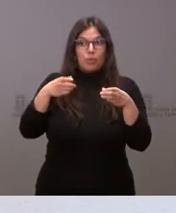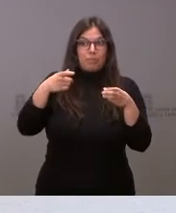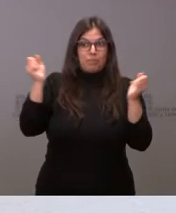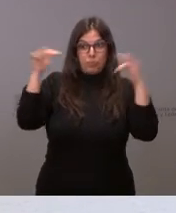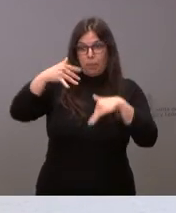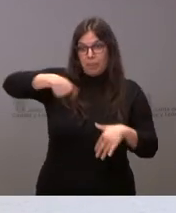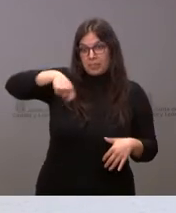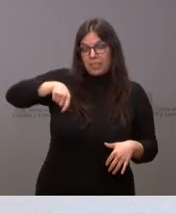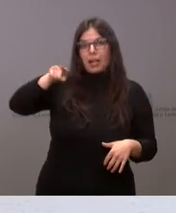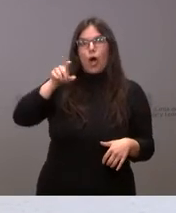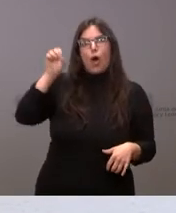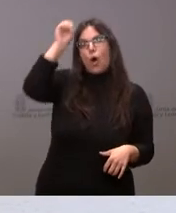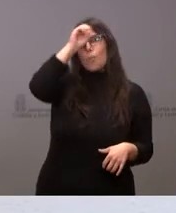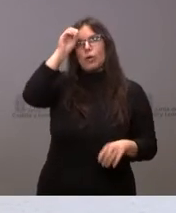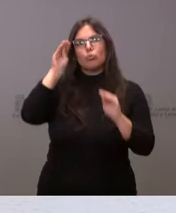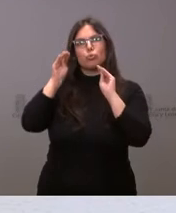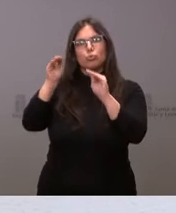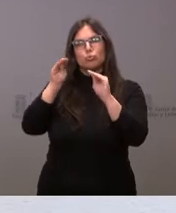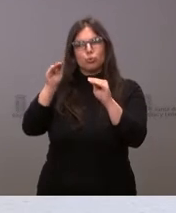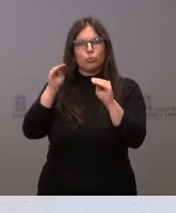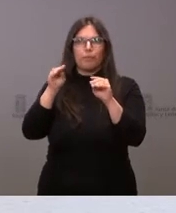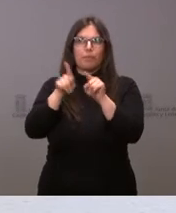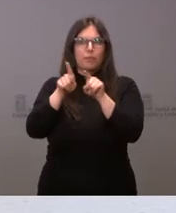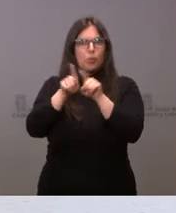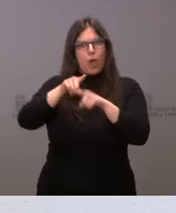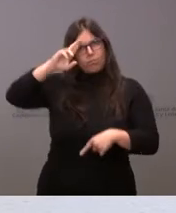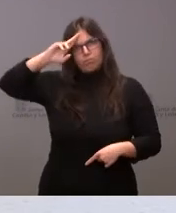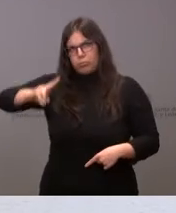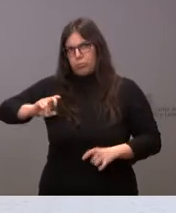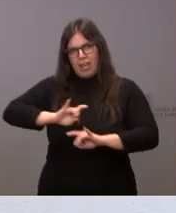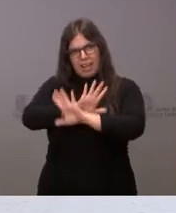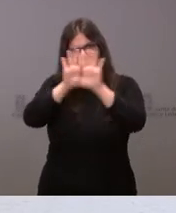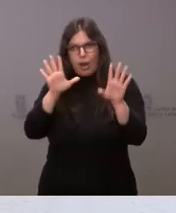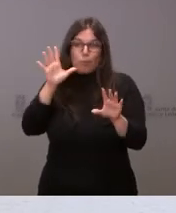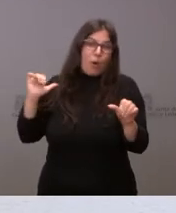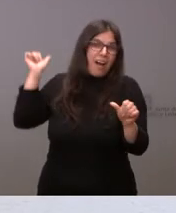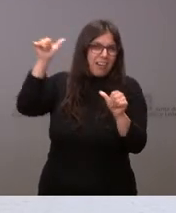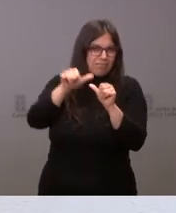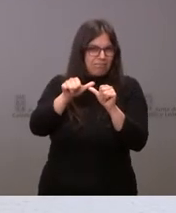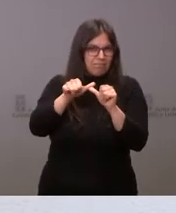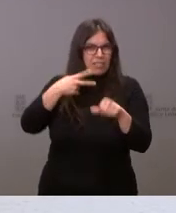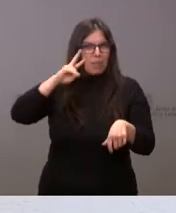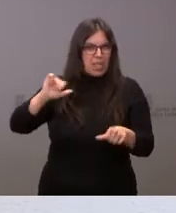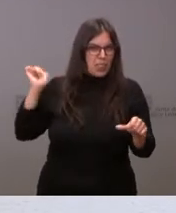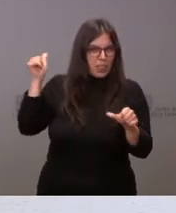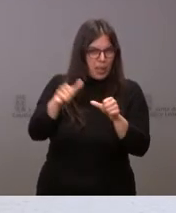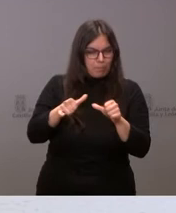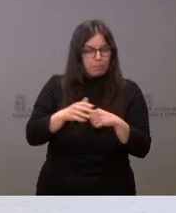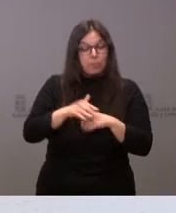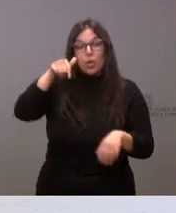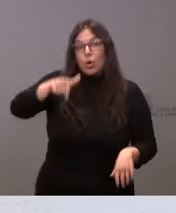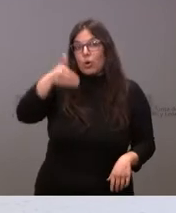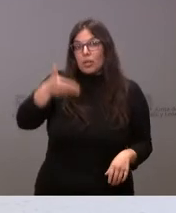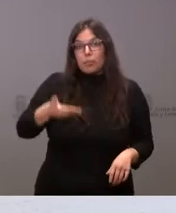opinión que es claramente respetada. Yo creo que hoy lo importante es que las